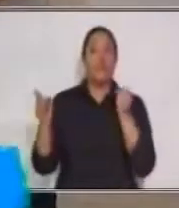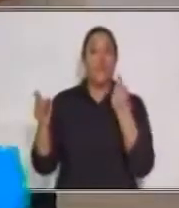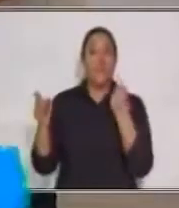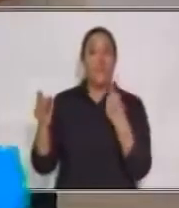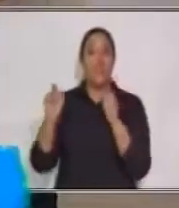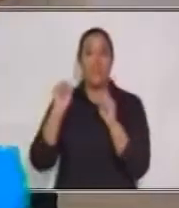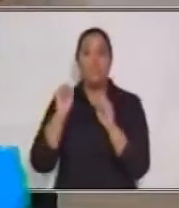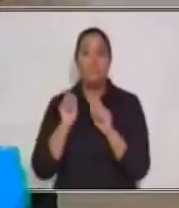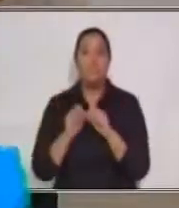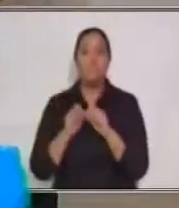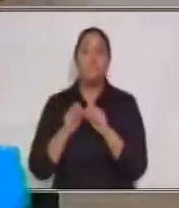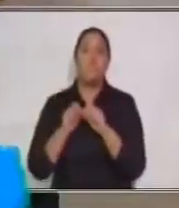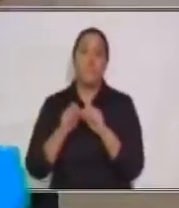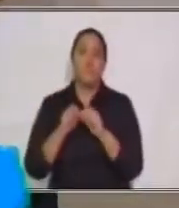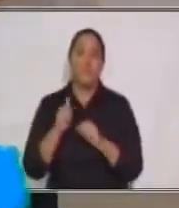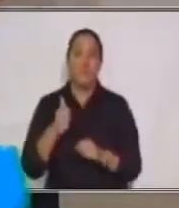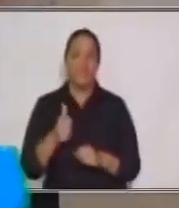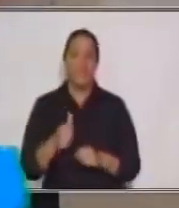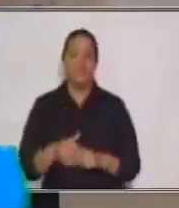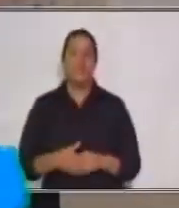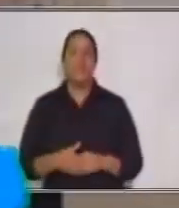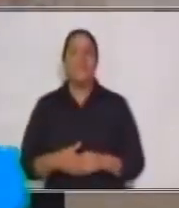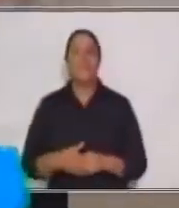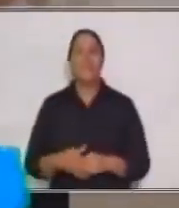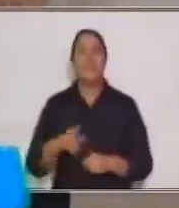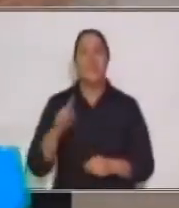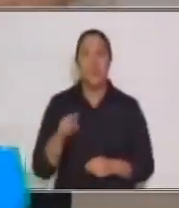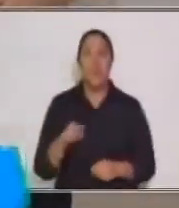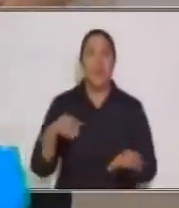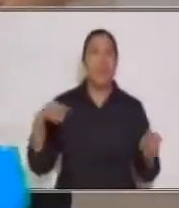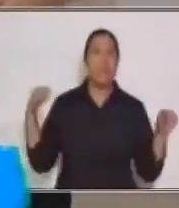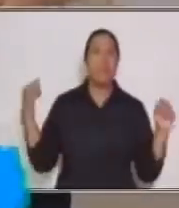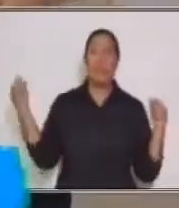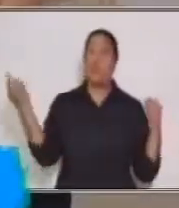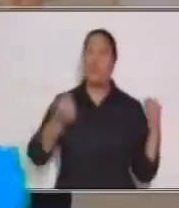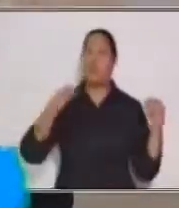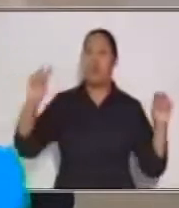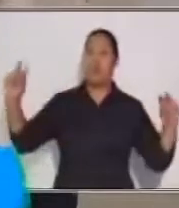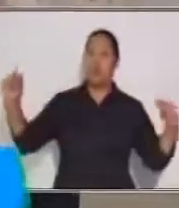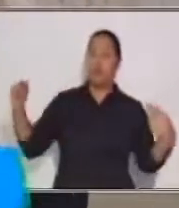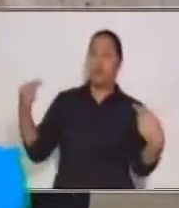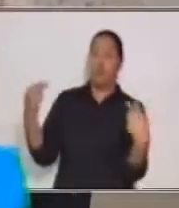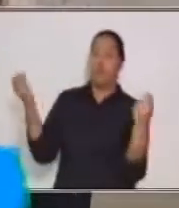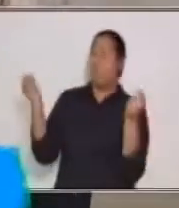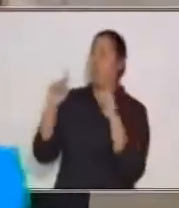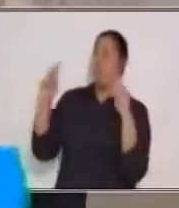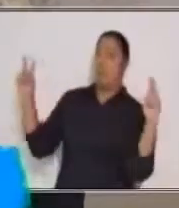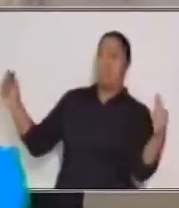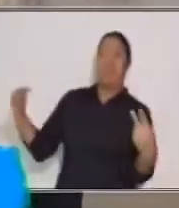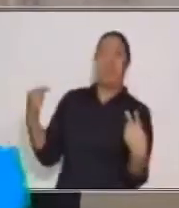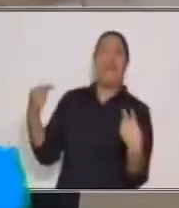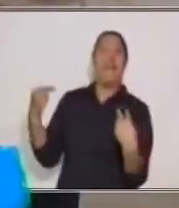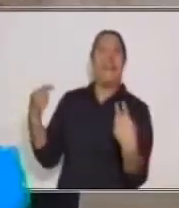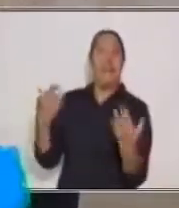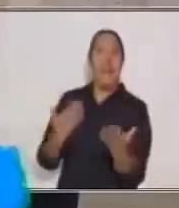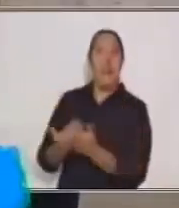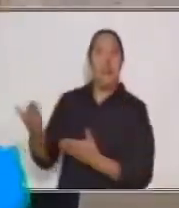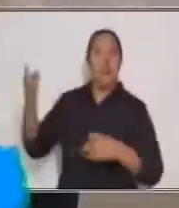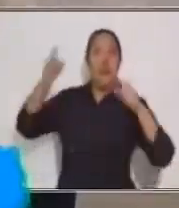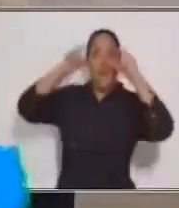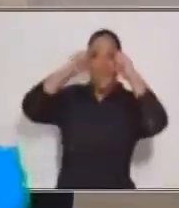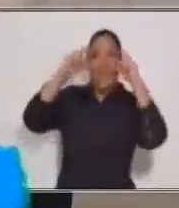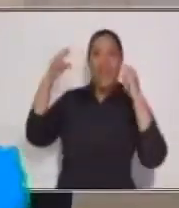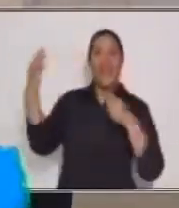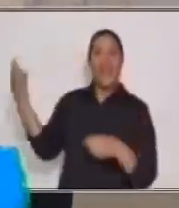Muy bien. Un punto. Todos se admiraron de ver su nuevo estilo. Y se sorprendieron